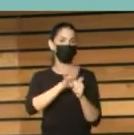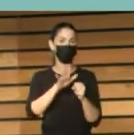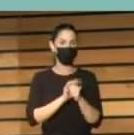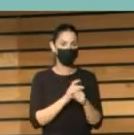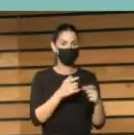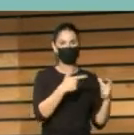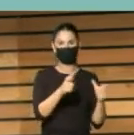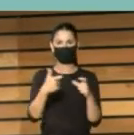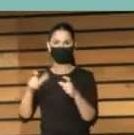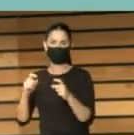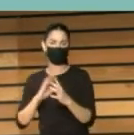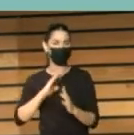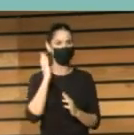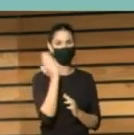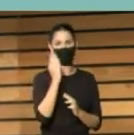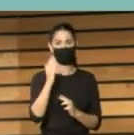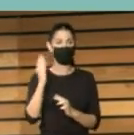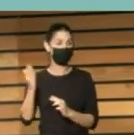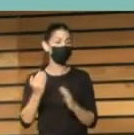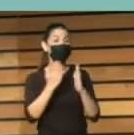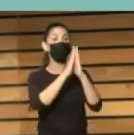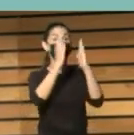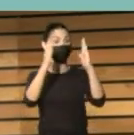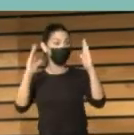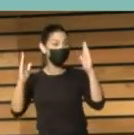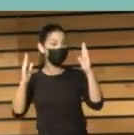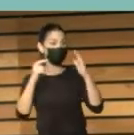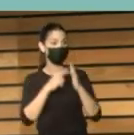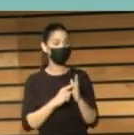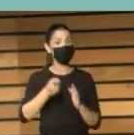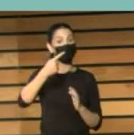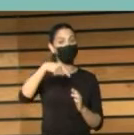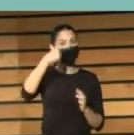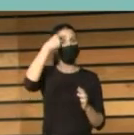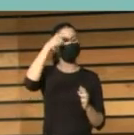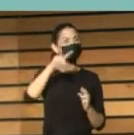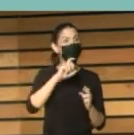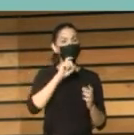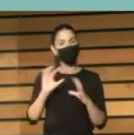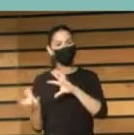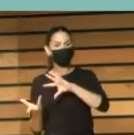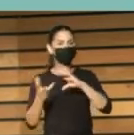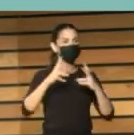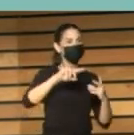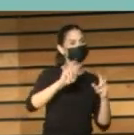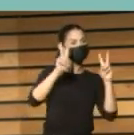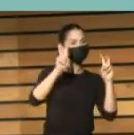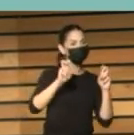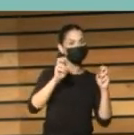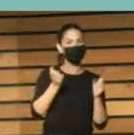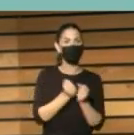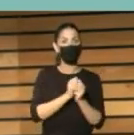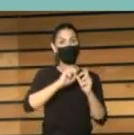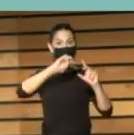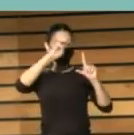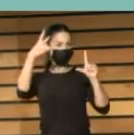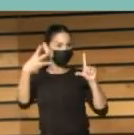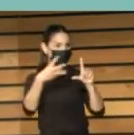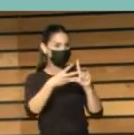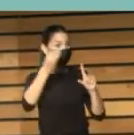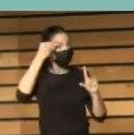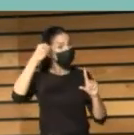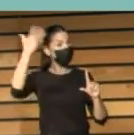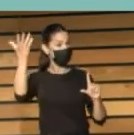bibliotecas han sabido sacar partido de sus servicios virtuales, de sus colecciones digitales, para seguir ofreciendo a los ciudadanos servicios.